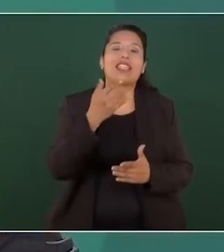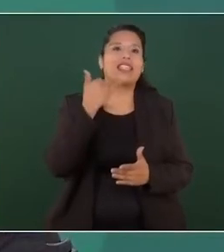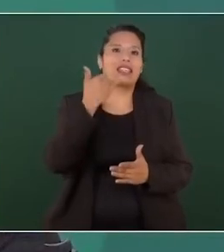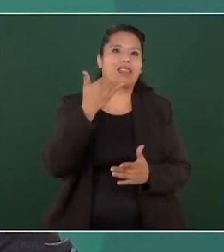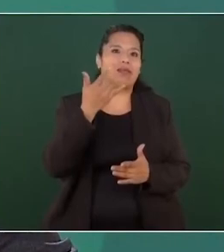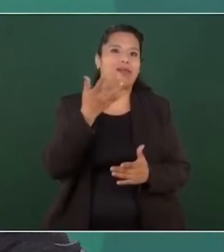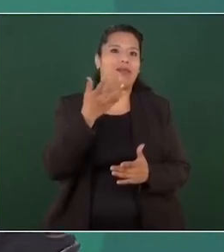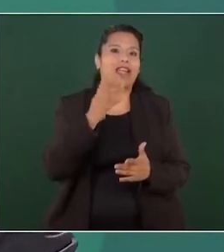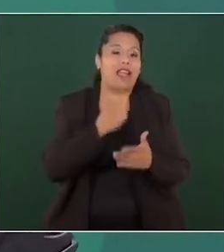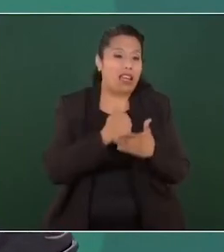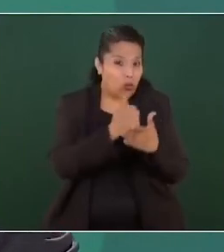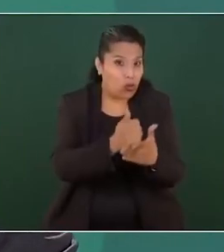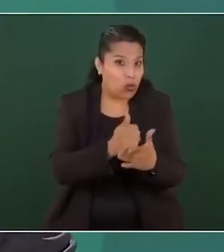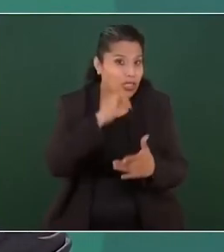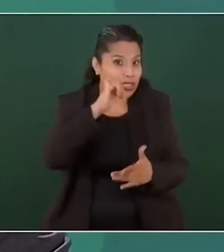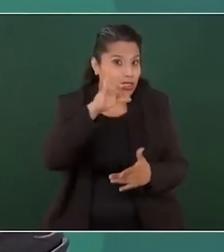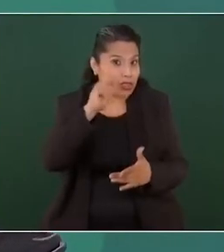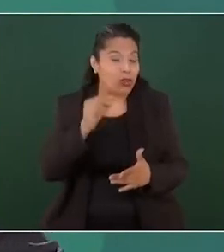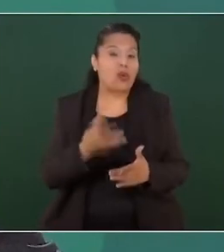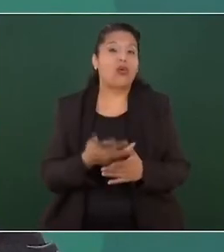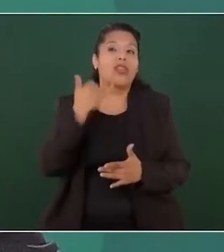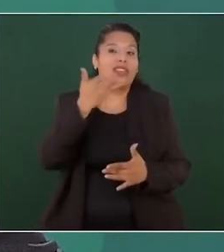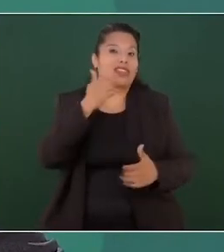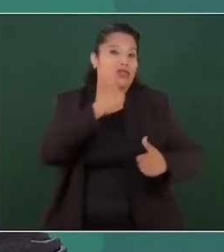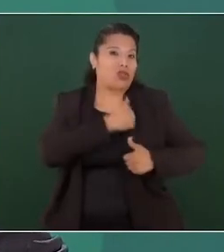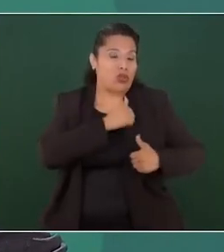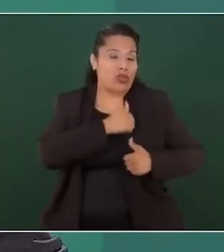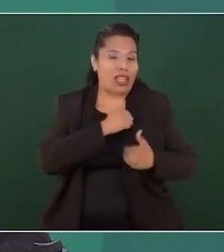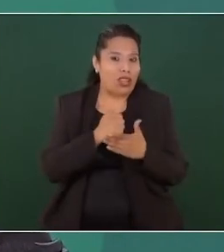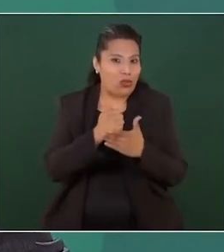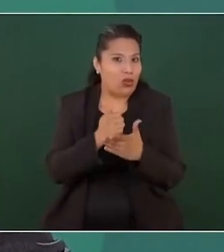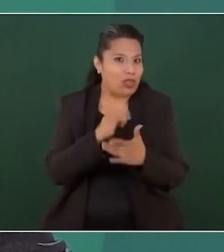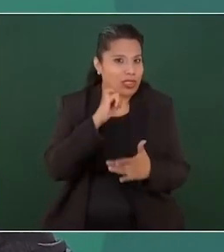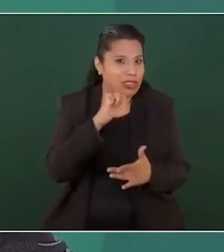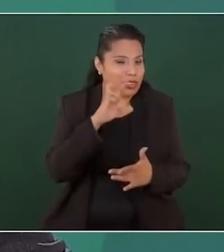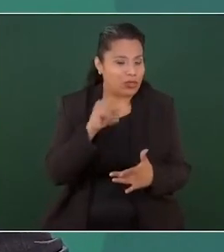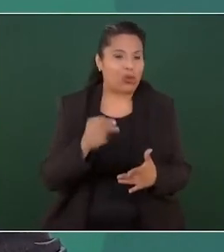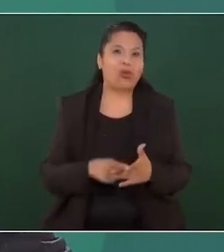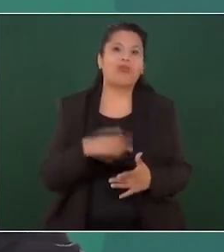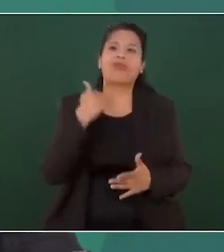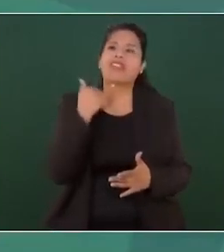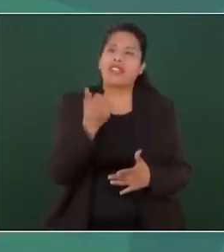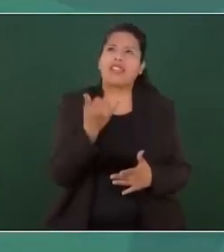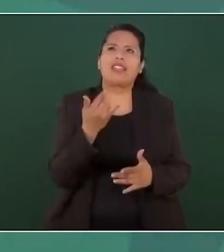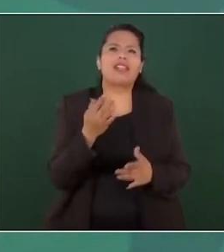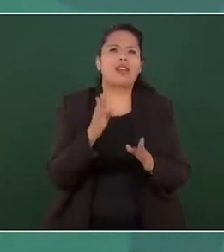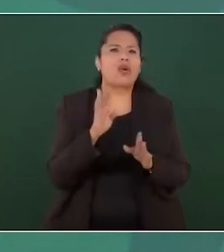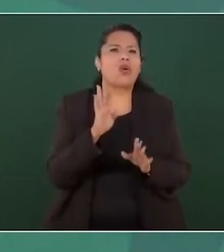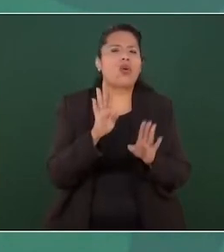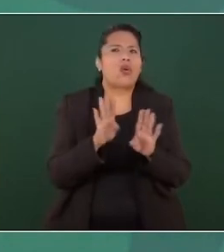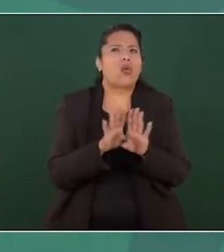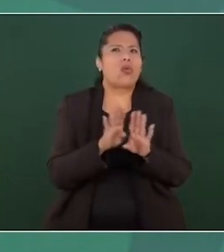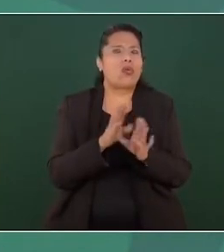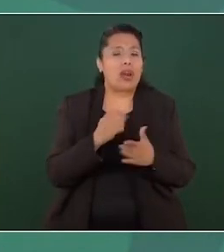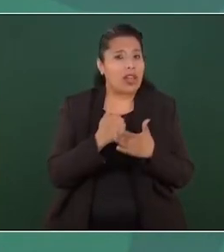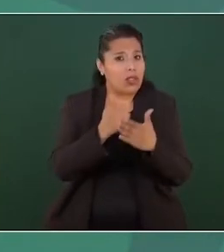Ejército, si les ayuda o no les ayuda la Guardia Nacional, si les ayuda o no les ayuda